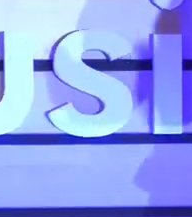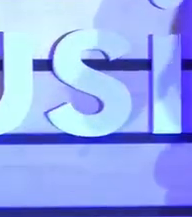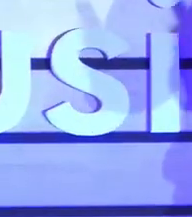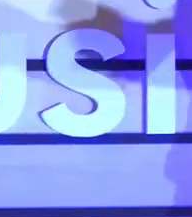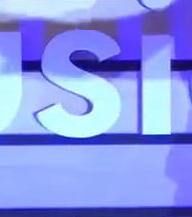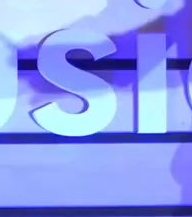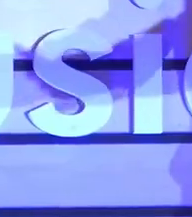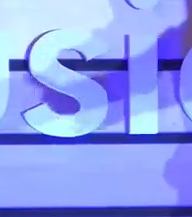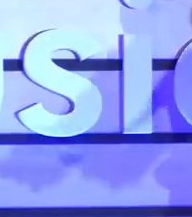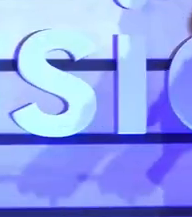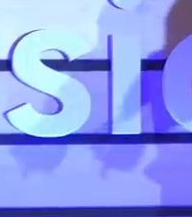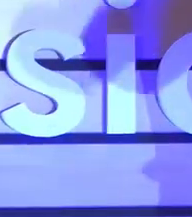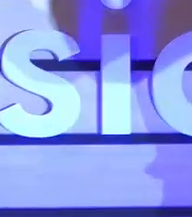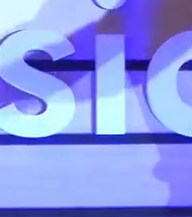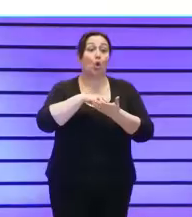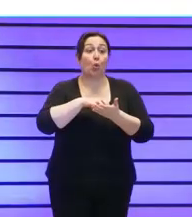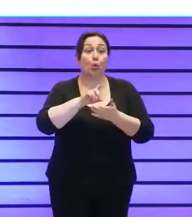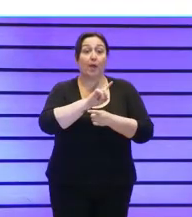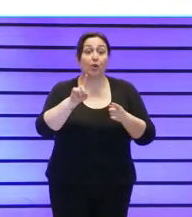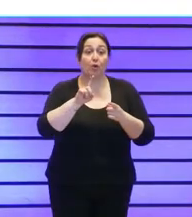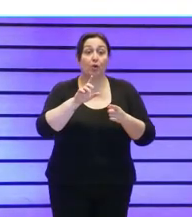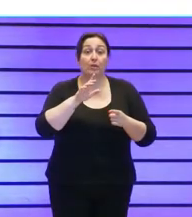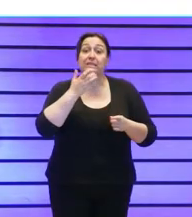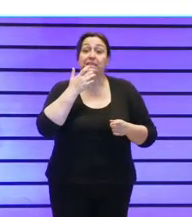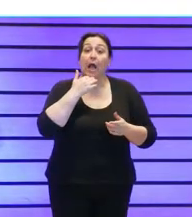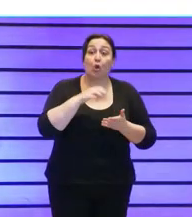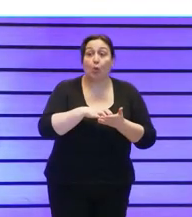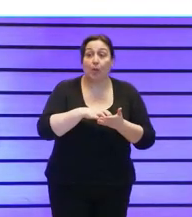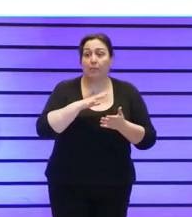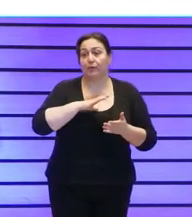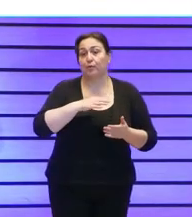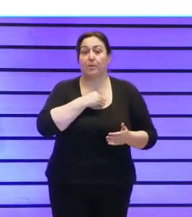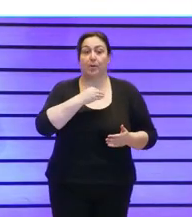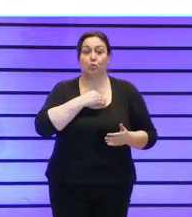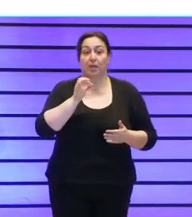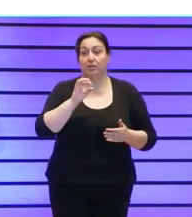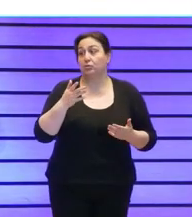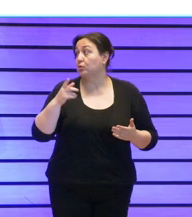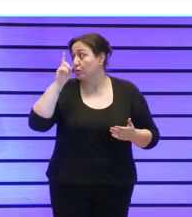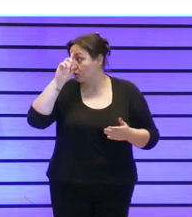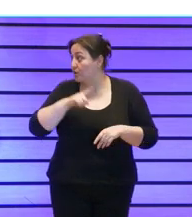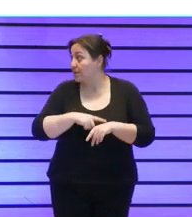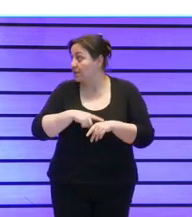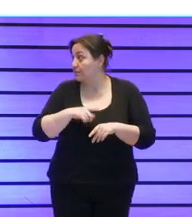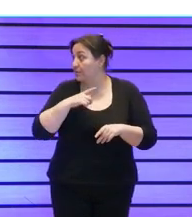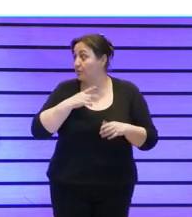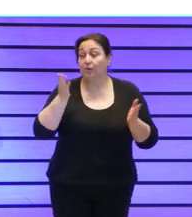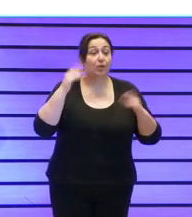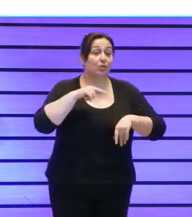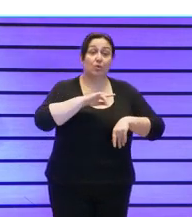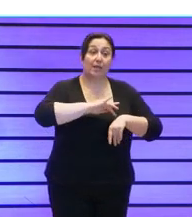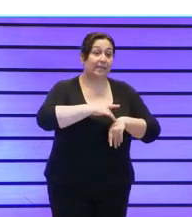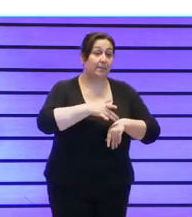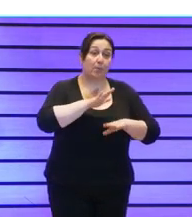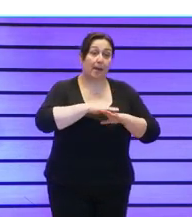electrónico espero que no se haya quedado ninguna duda y si os ha quedado una duda por favor me preguntáis o me decís no sé si hay tiempo o no vaya